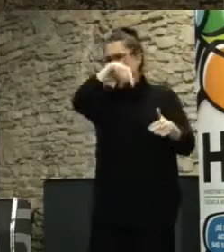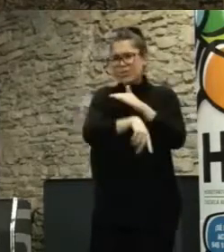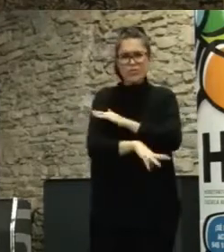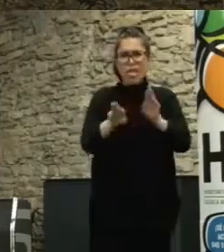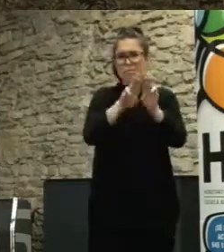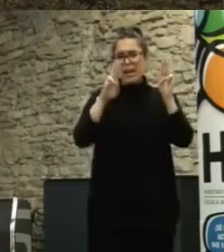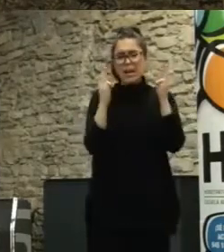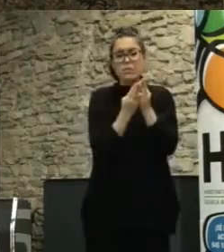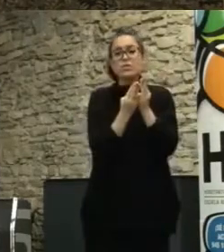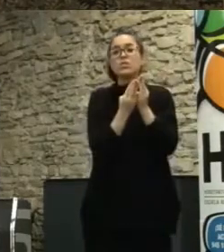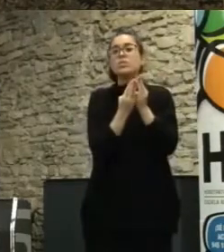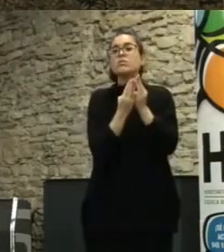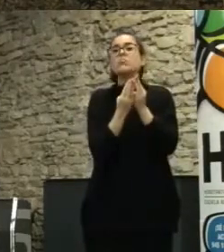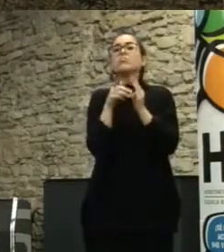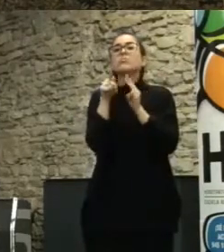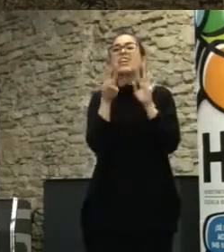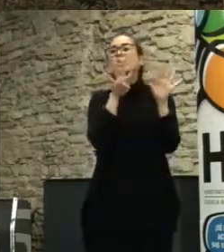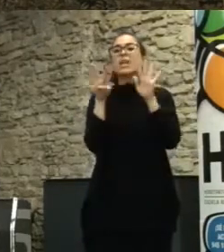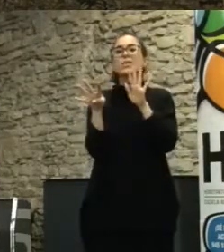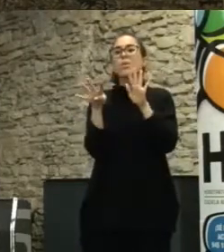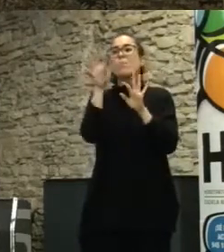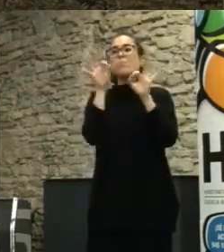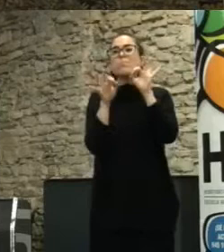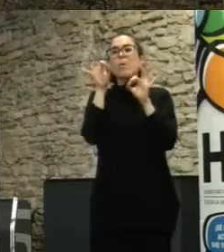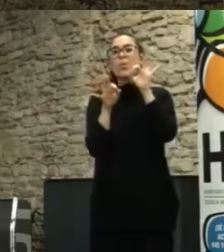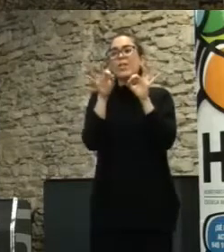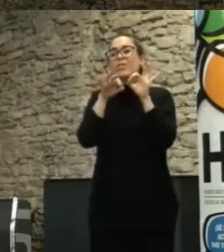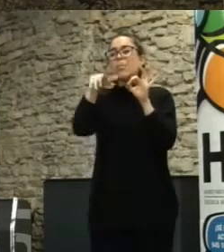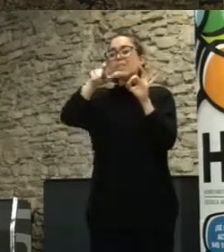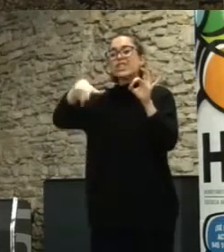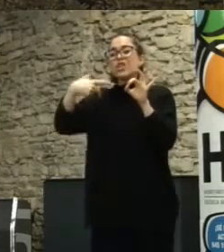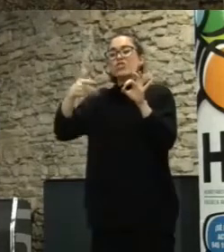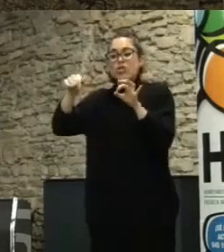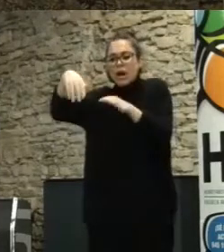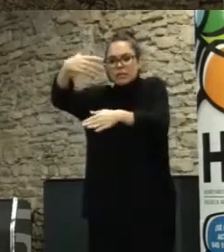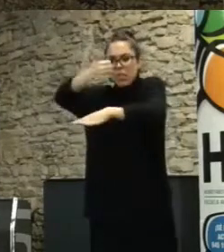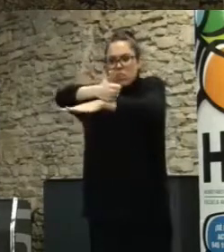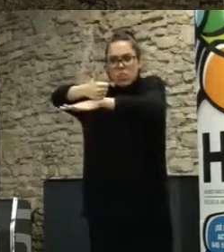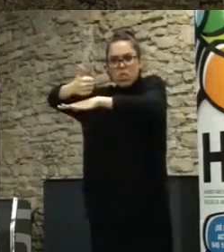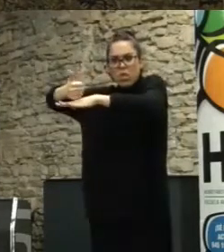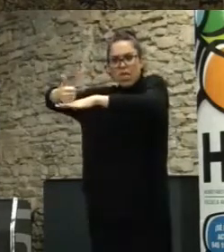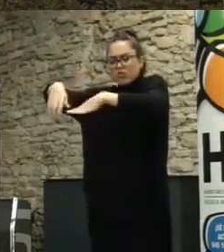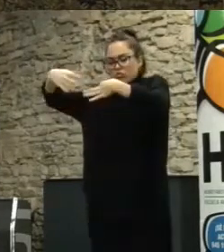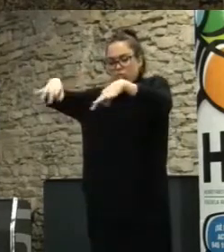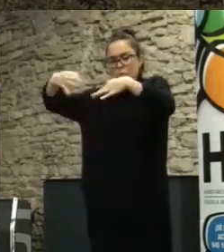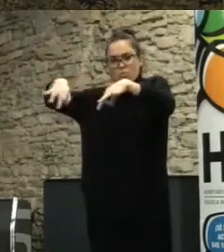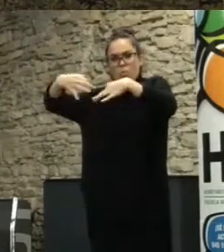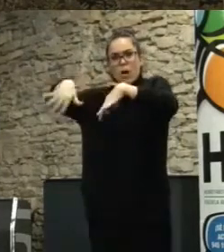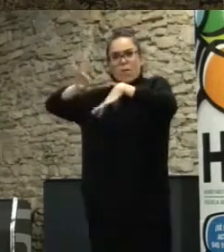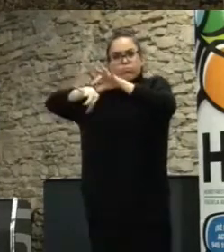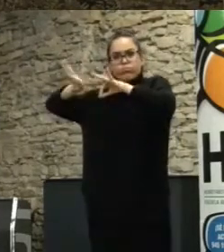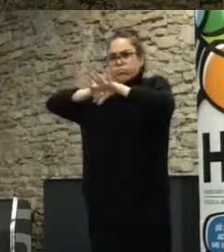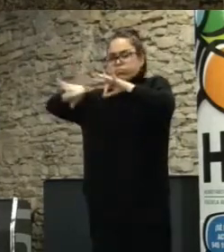es un conjunto de ciudadanos y ciudadanas elegidas por sorteo. De esto salió la aprobación del matrimonio gay,